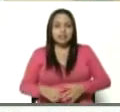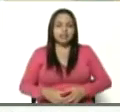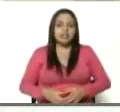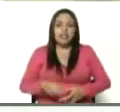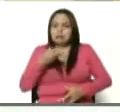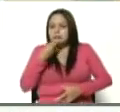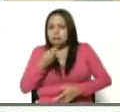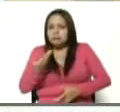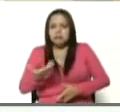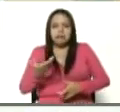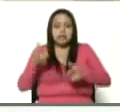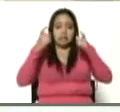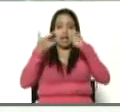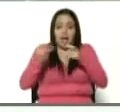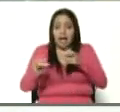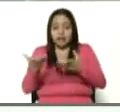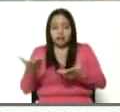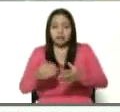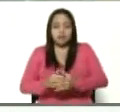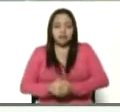cabra y ya tenemos nuestra cabrita.